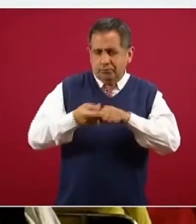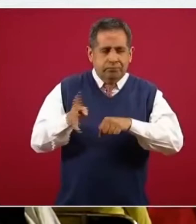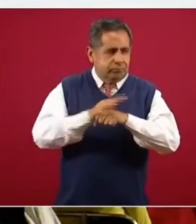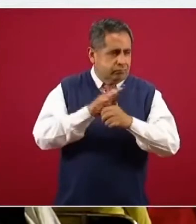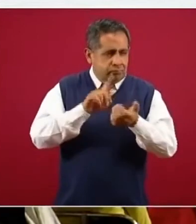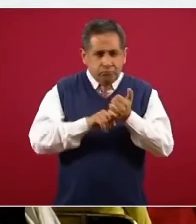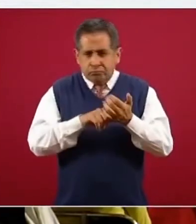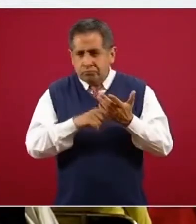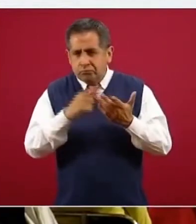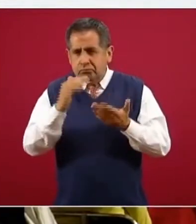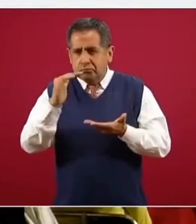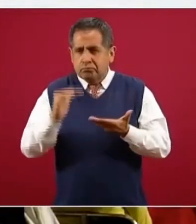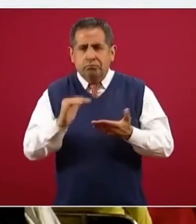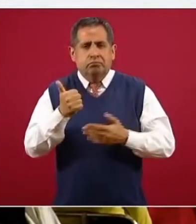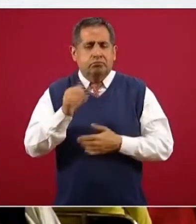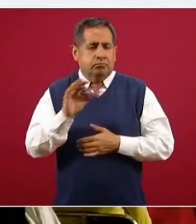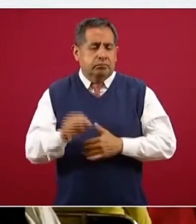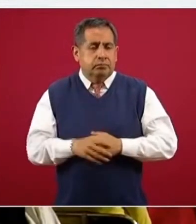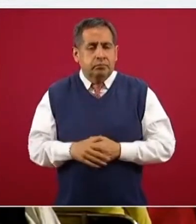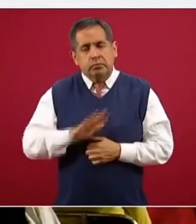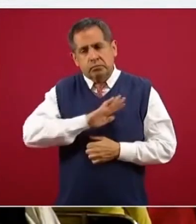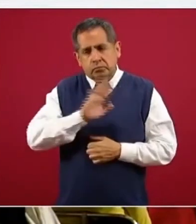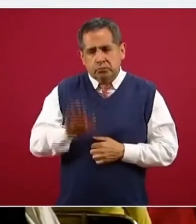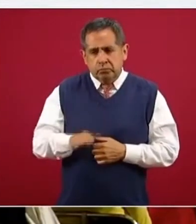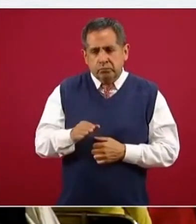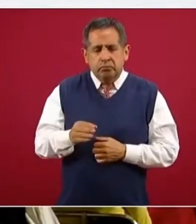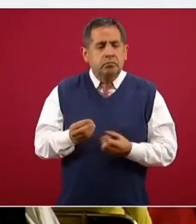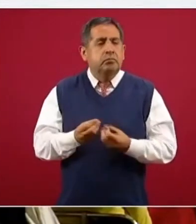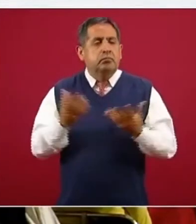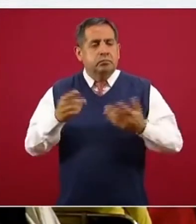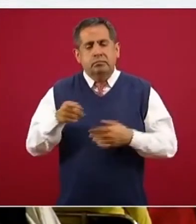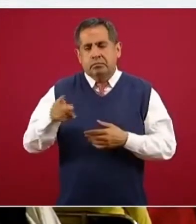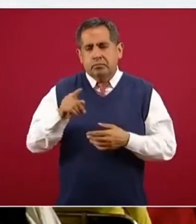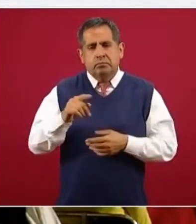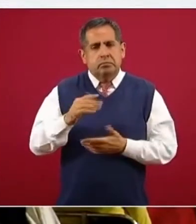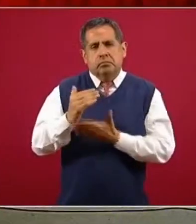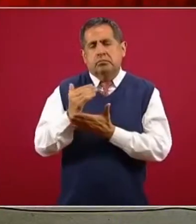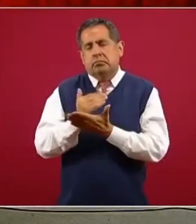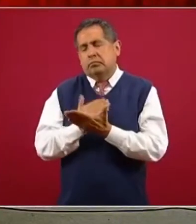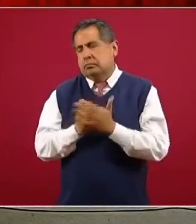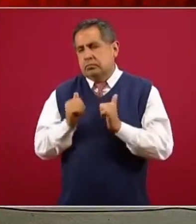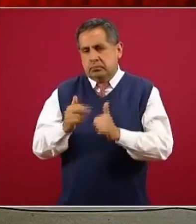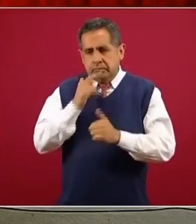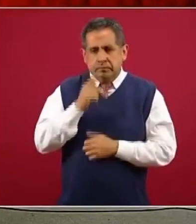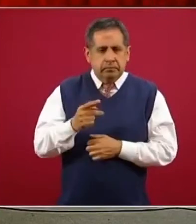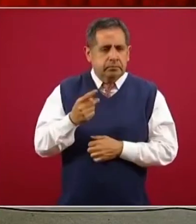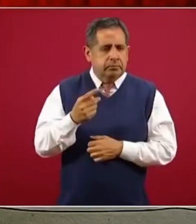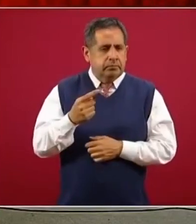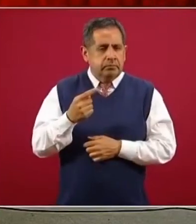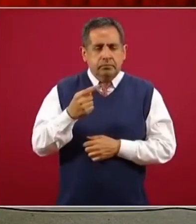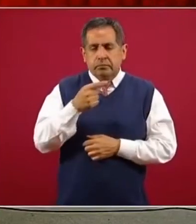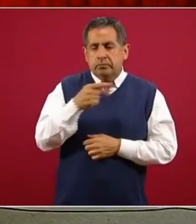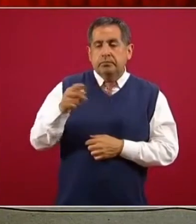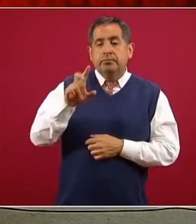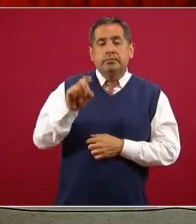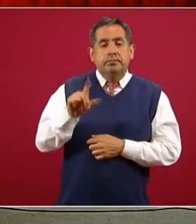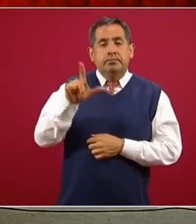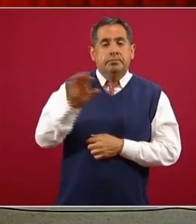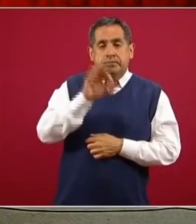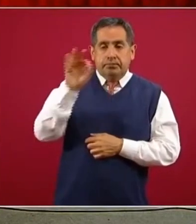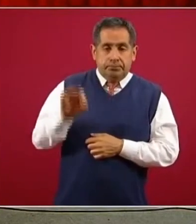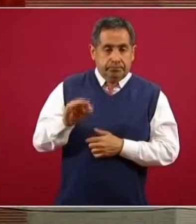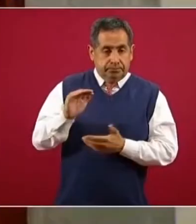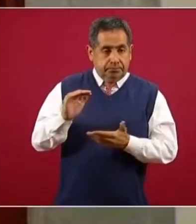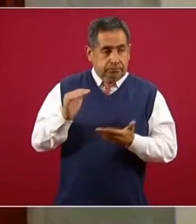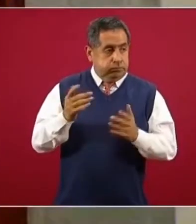últimos 14 días, las defunciones también continúan con la tendencia descendente, siendo ahora de menos 37% el diferencial